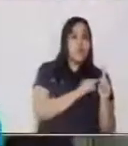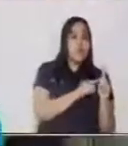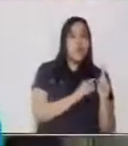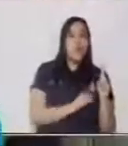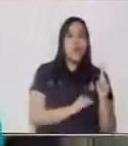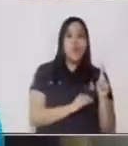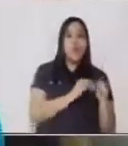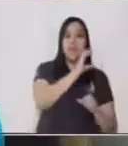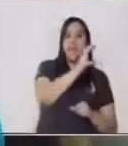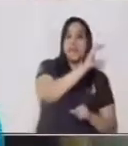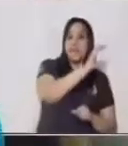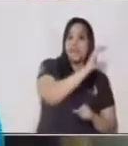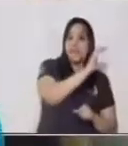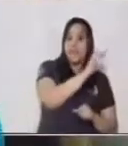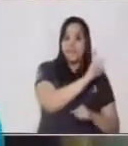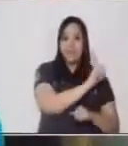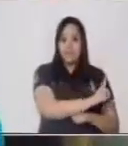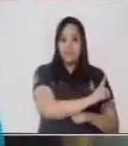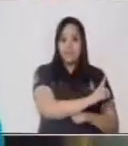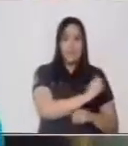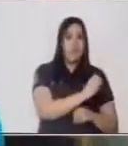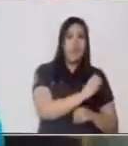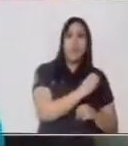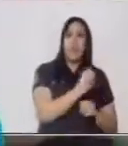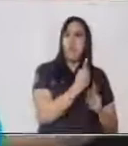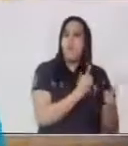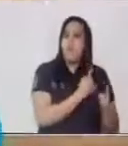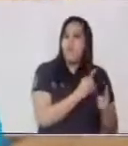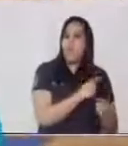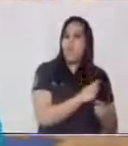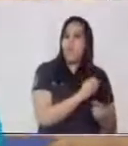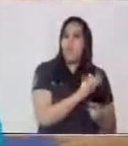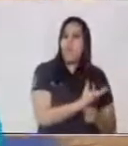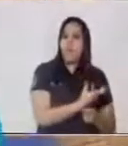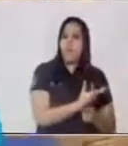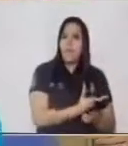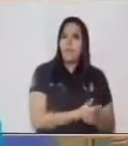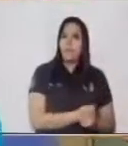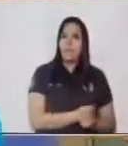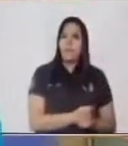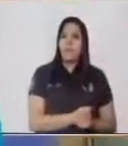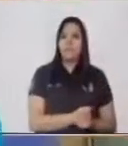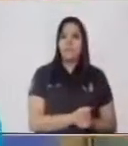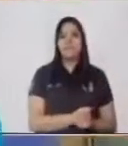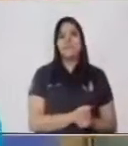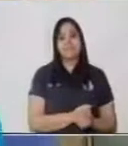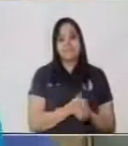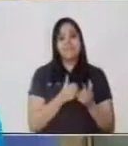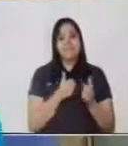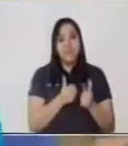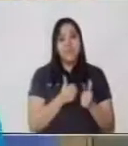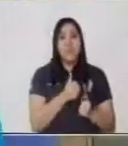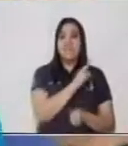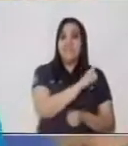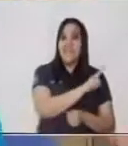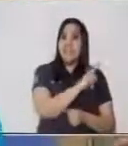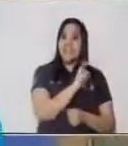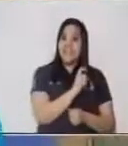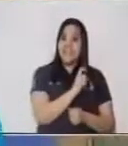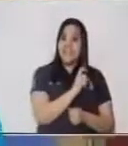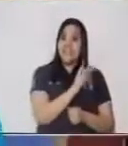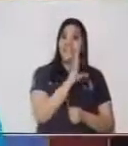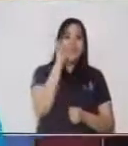centenas, ¿cuál sería su valor? sería su Exacto. Serían 100.